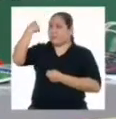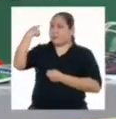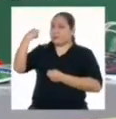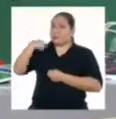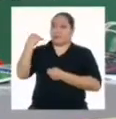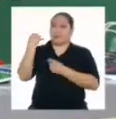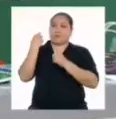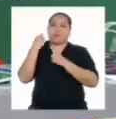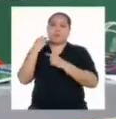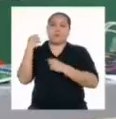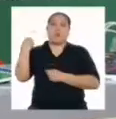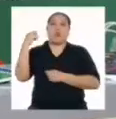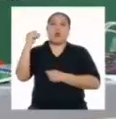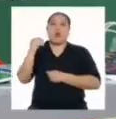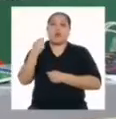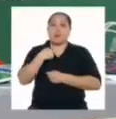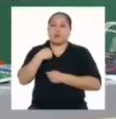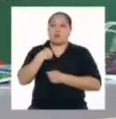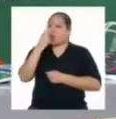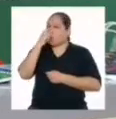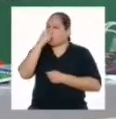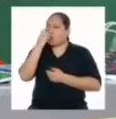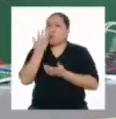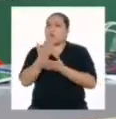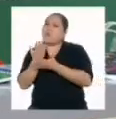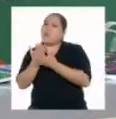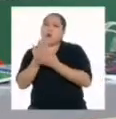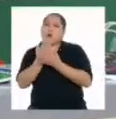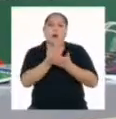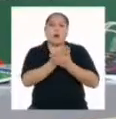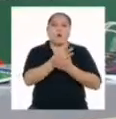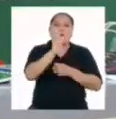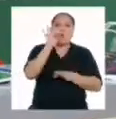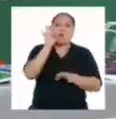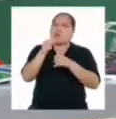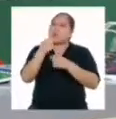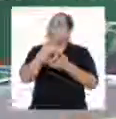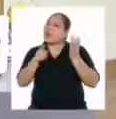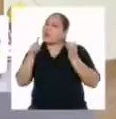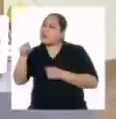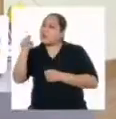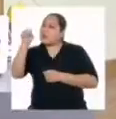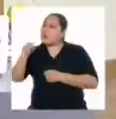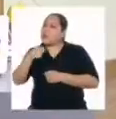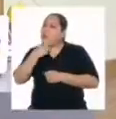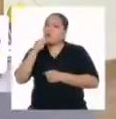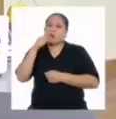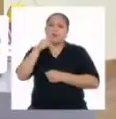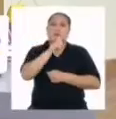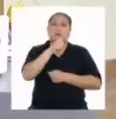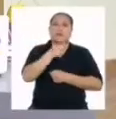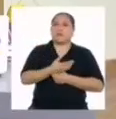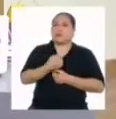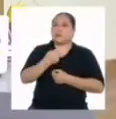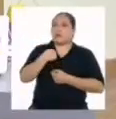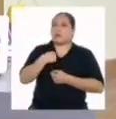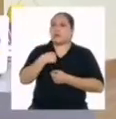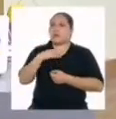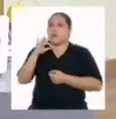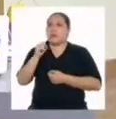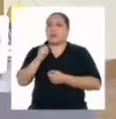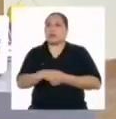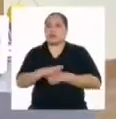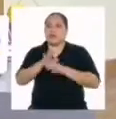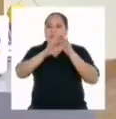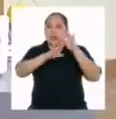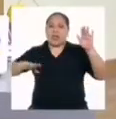adolescente, tenía mucha curiosidad por probar todo y descubrir qué me gusta y qué no. Hasta tuve una fase